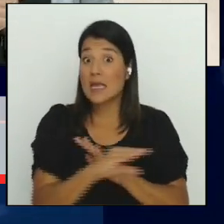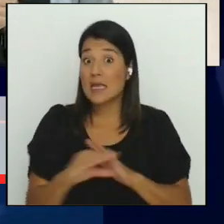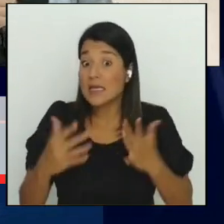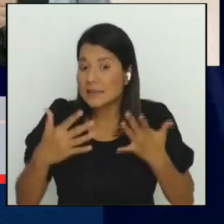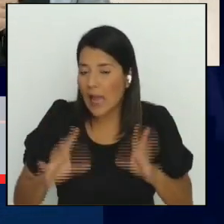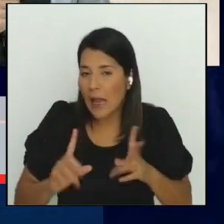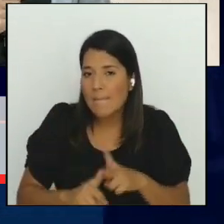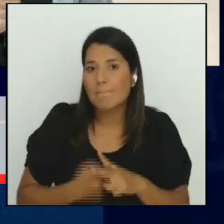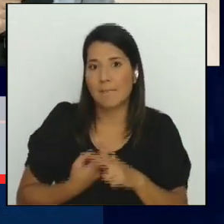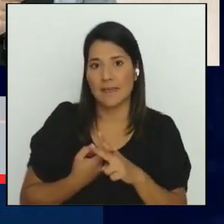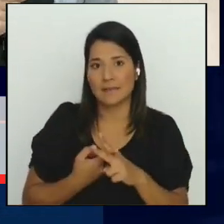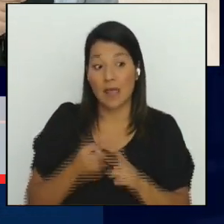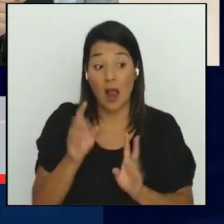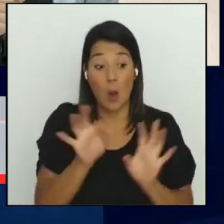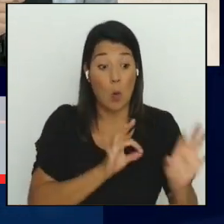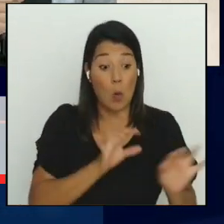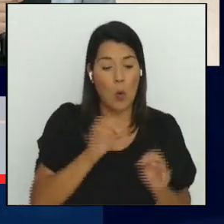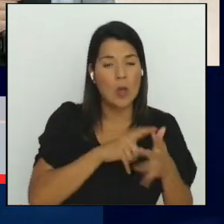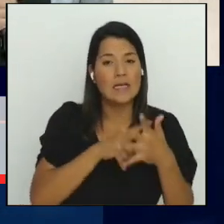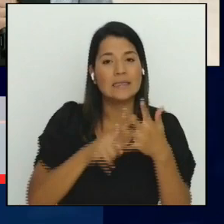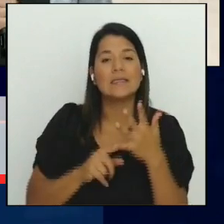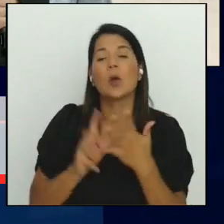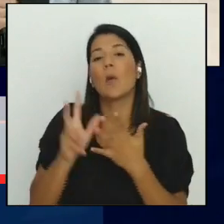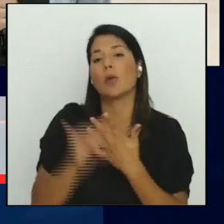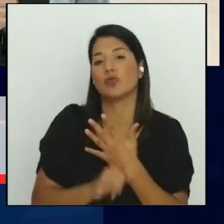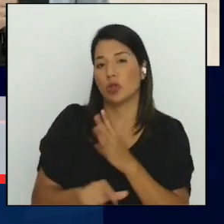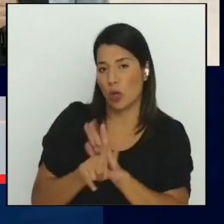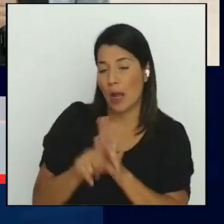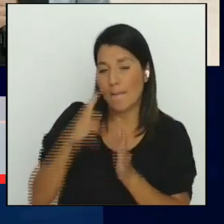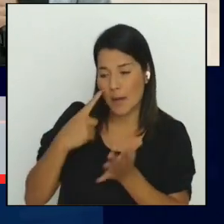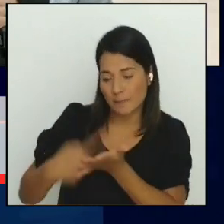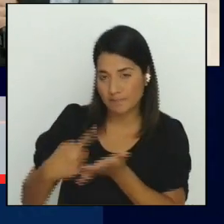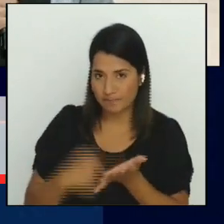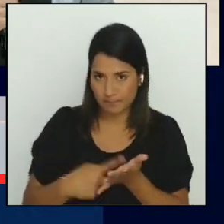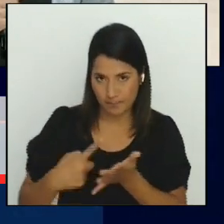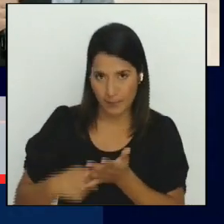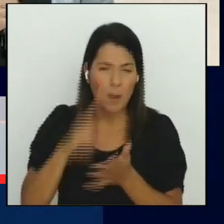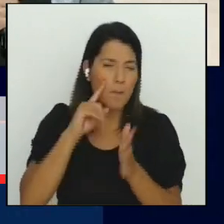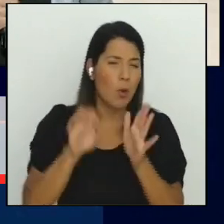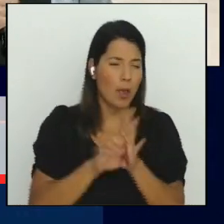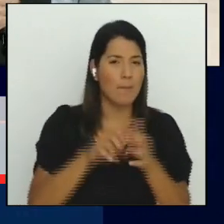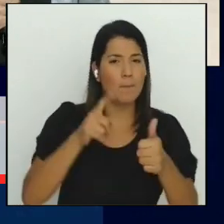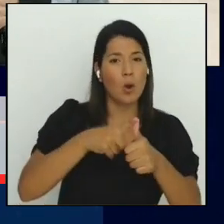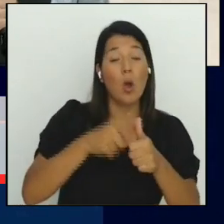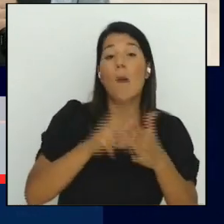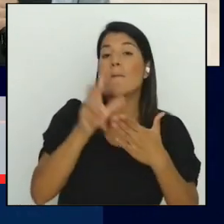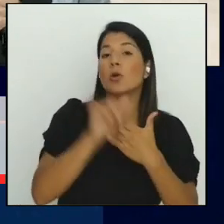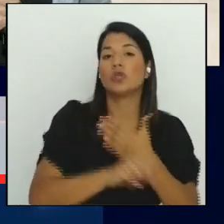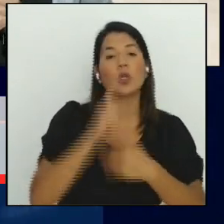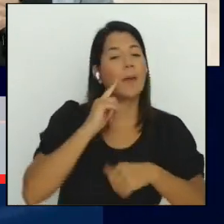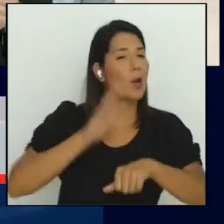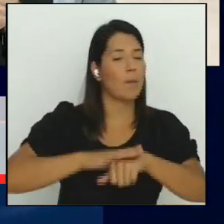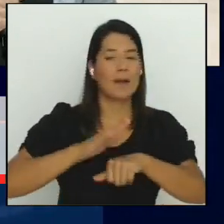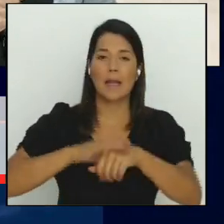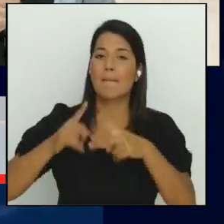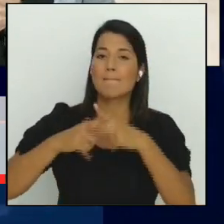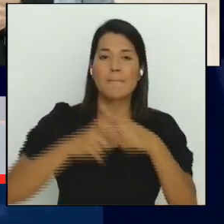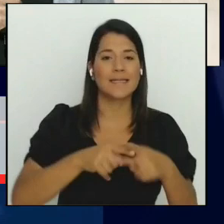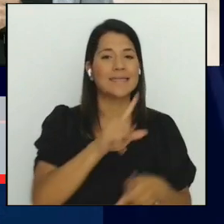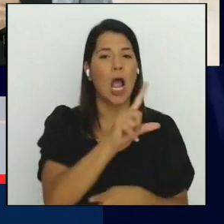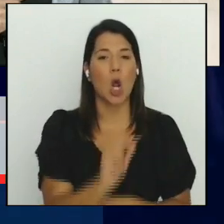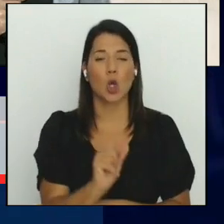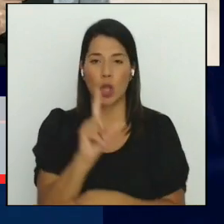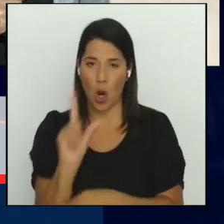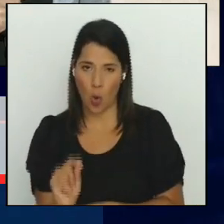indicaba, entre esos destacan el proyecto para sancionar los créditos gota a gota, también el de capitales emergentes y también